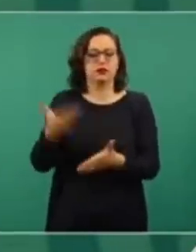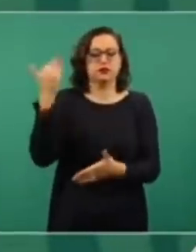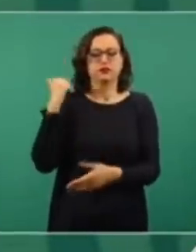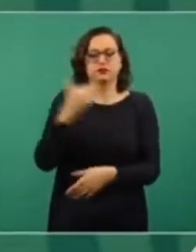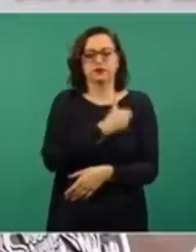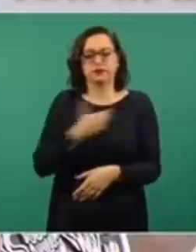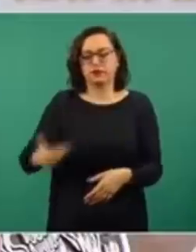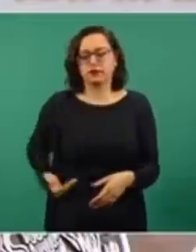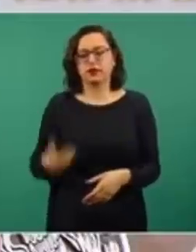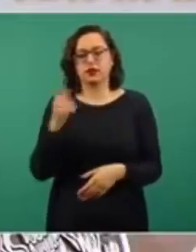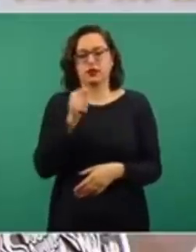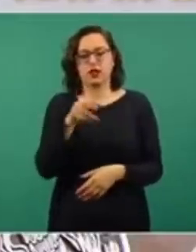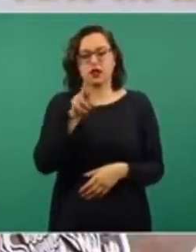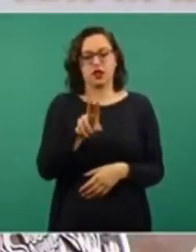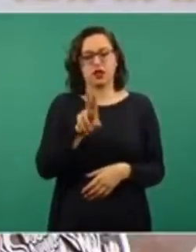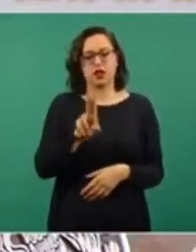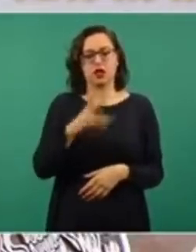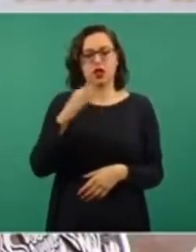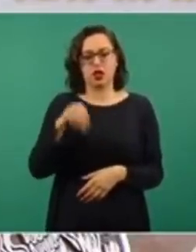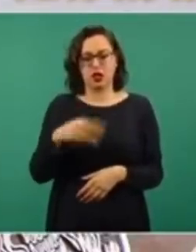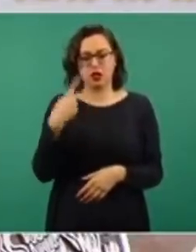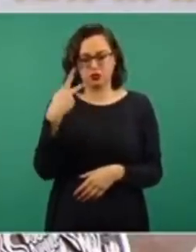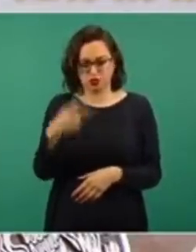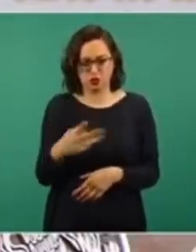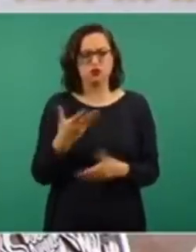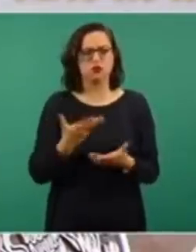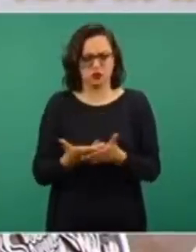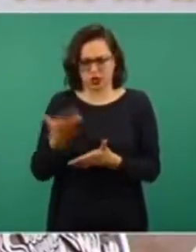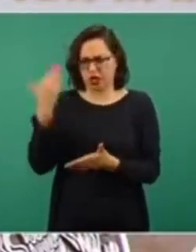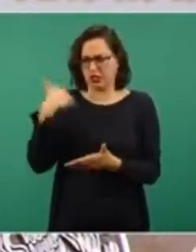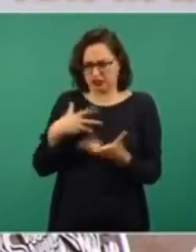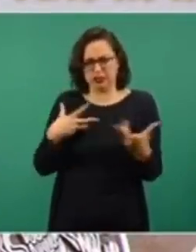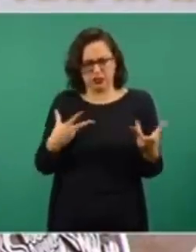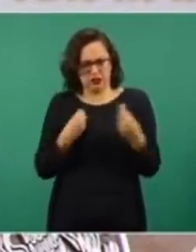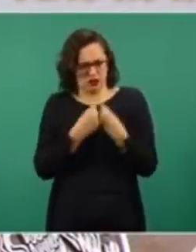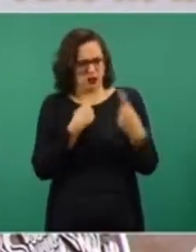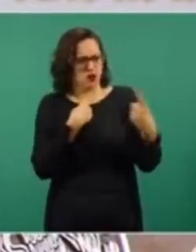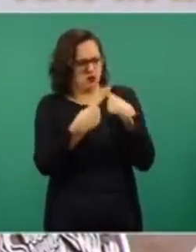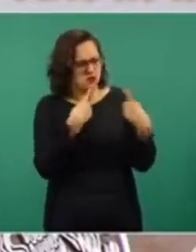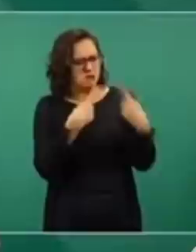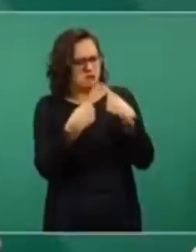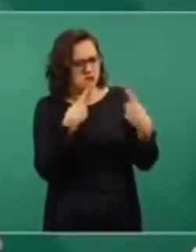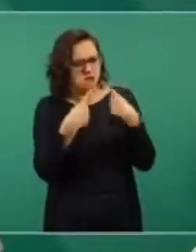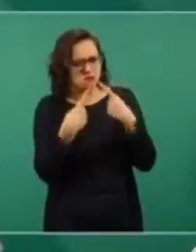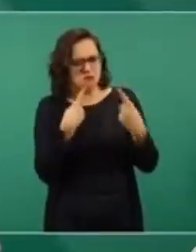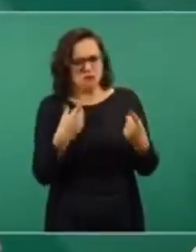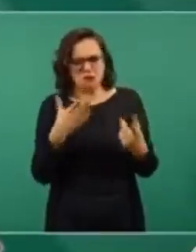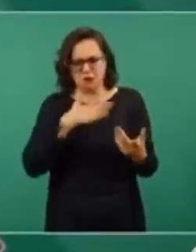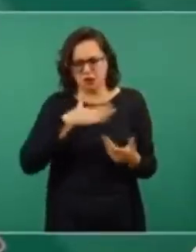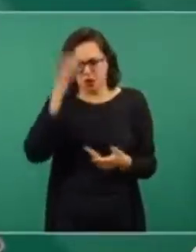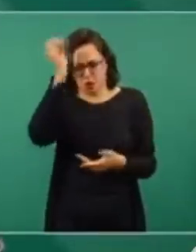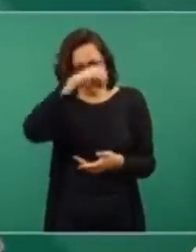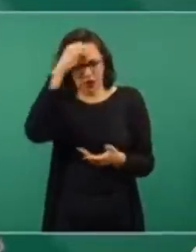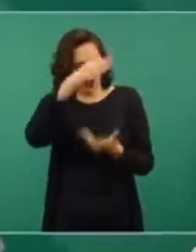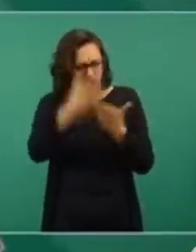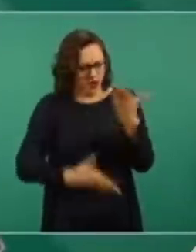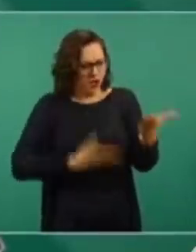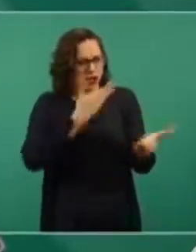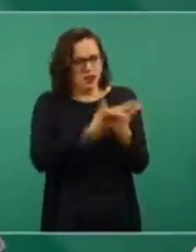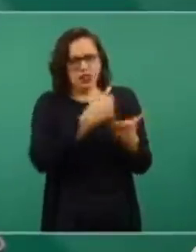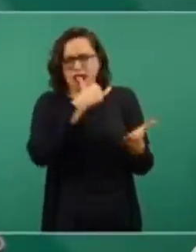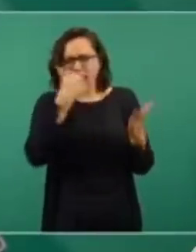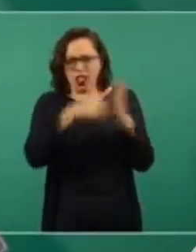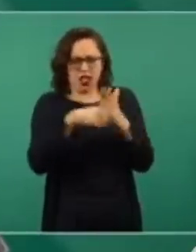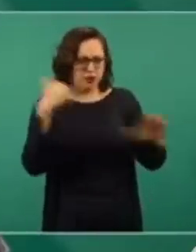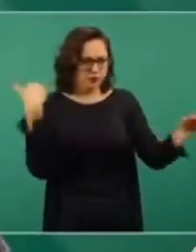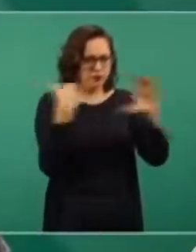carta planteándole cuál era nuestro punto de vista y qué